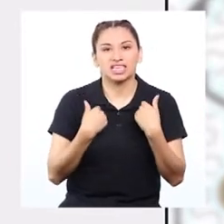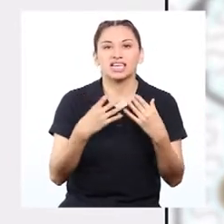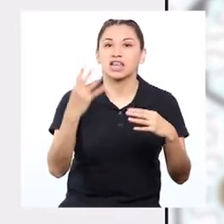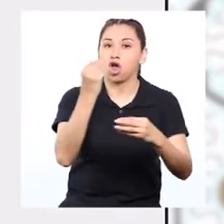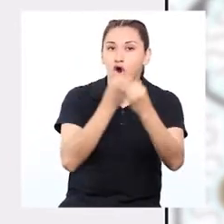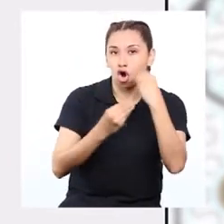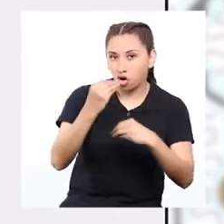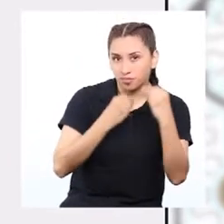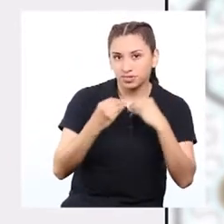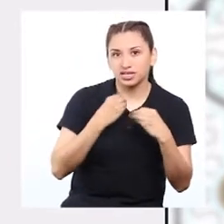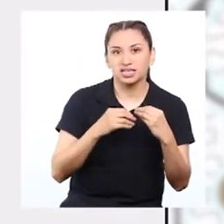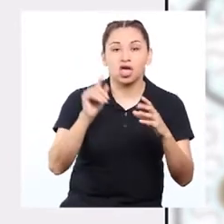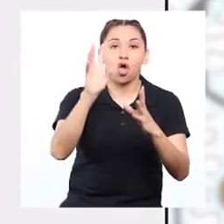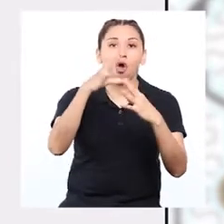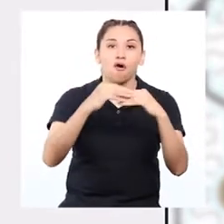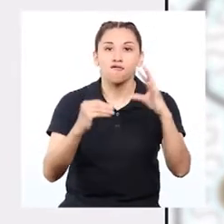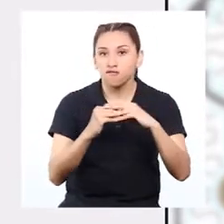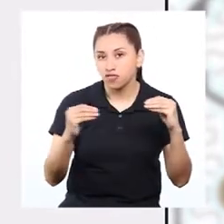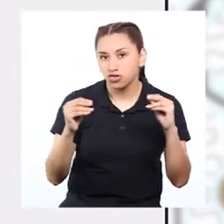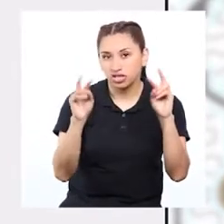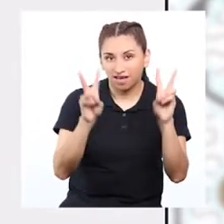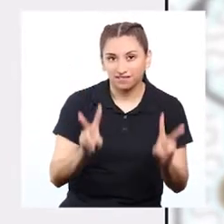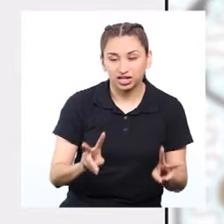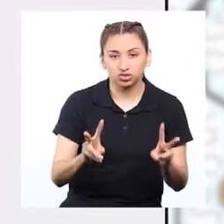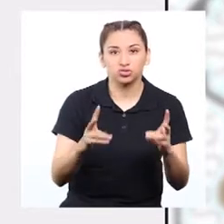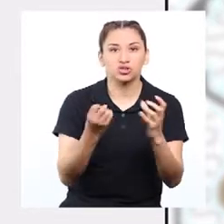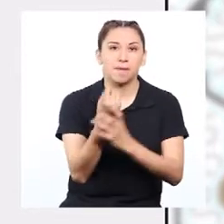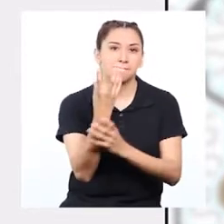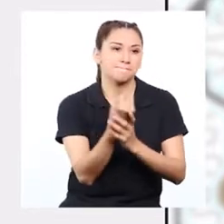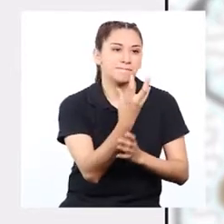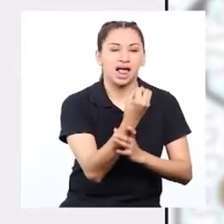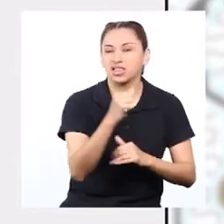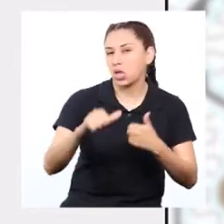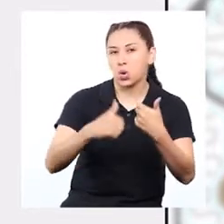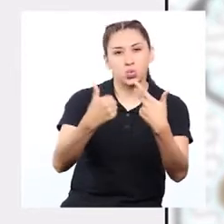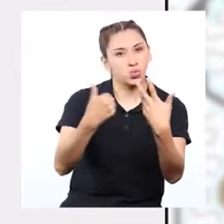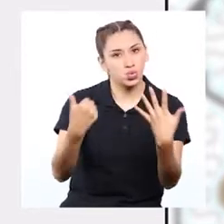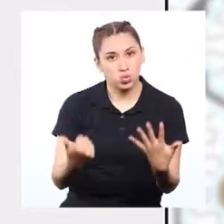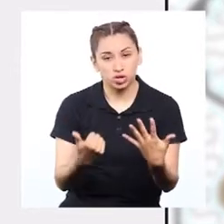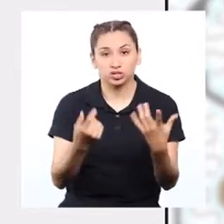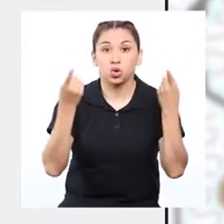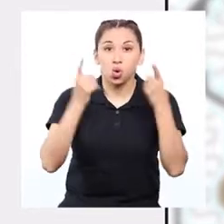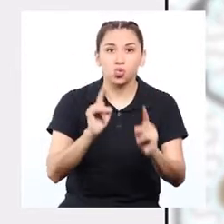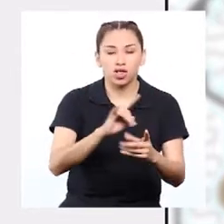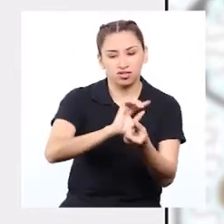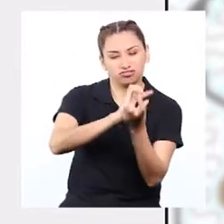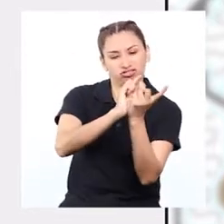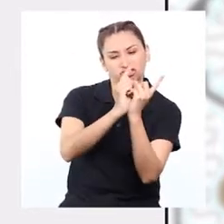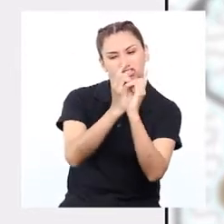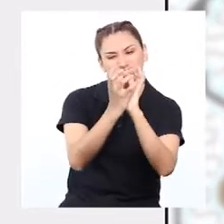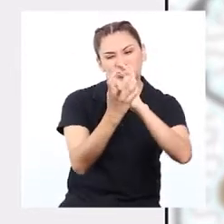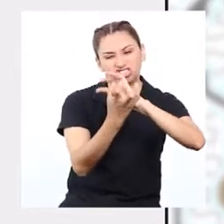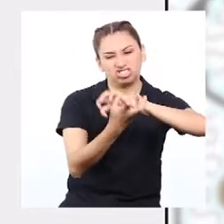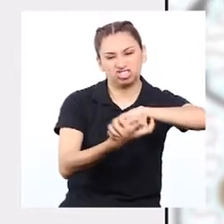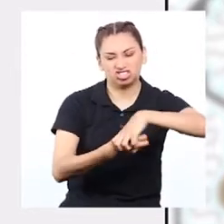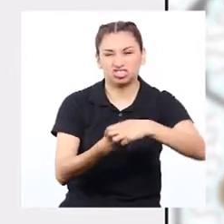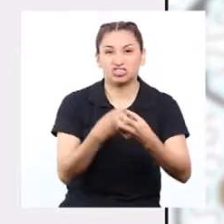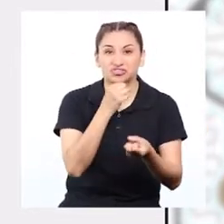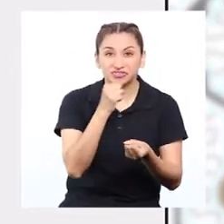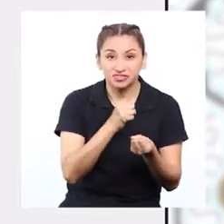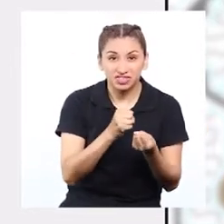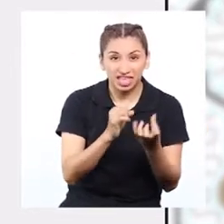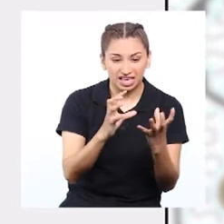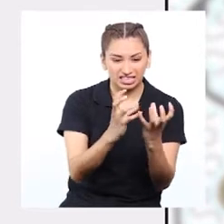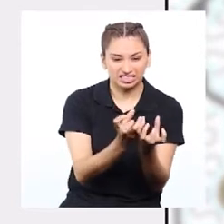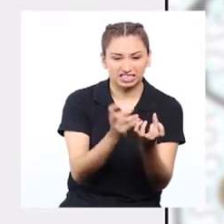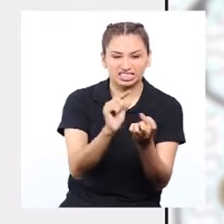orgánicos están los restos de comida, cáscara de frutas y verduras, hierba, entre otros. Al descomponerse, emiten una